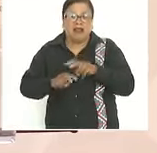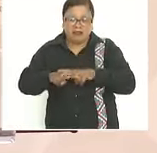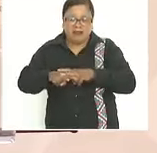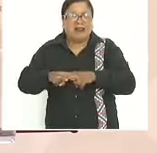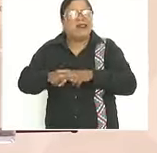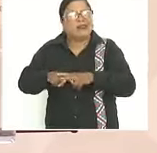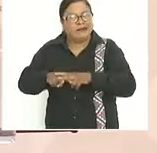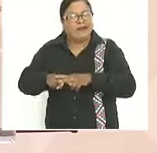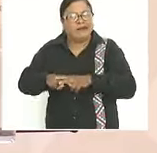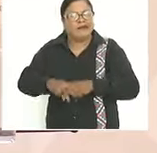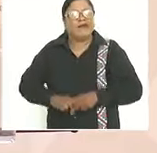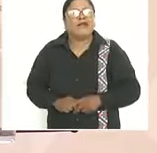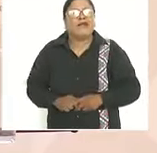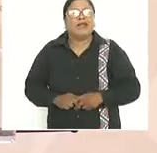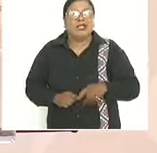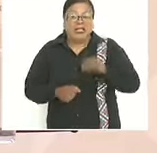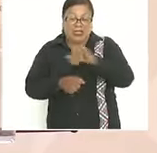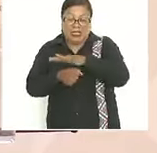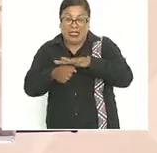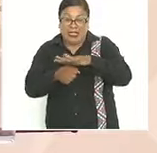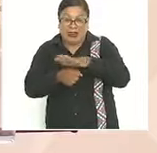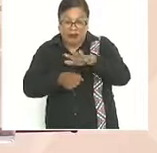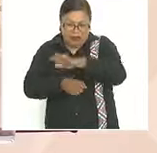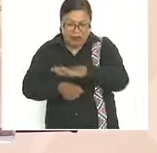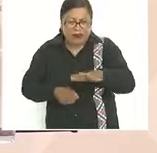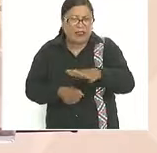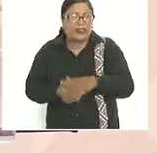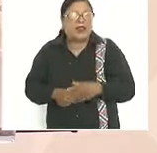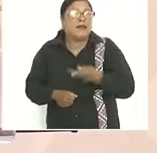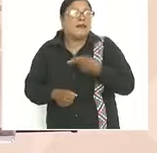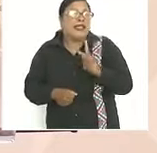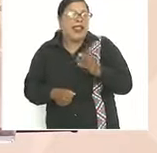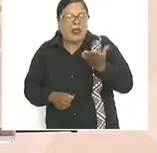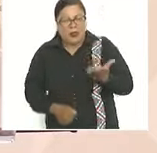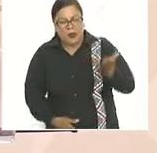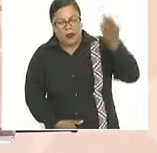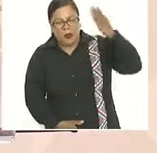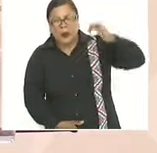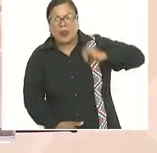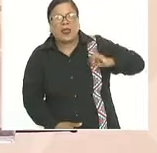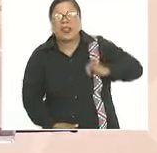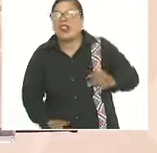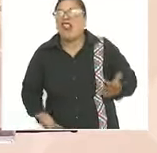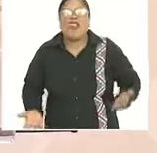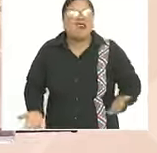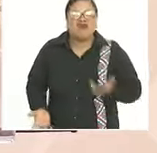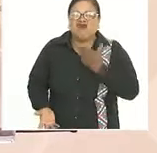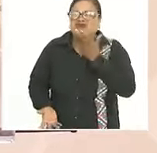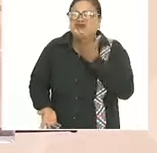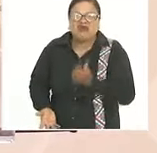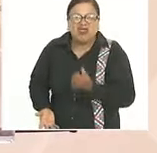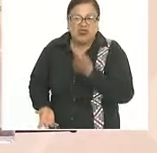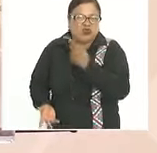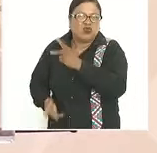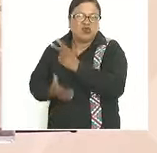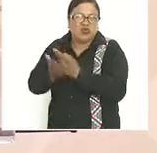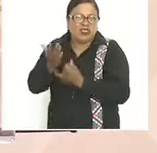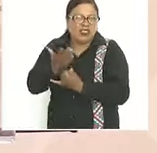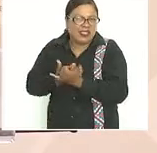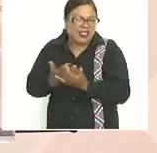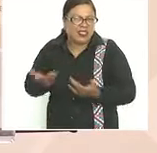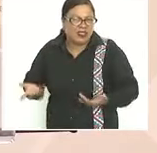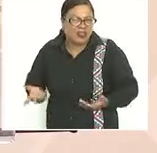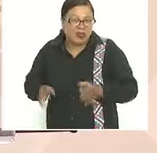ferrocarril del Istmo nada más que en ese entonces no funcionó su proyecto porque